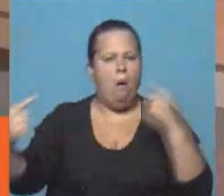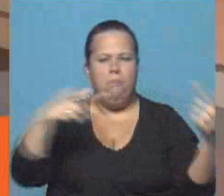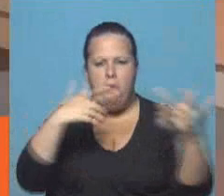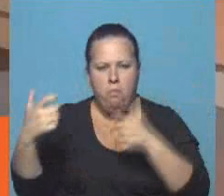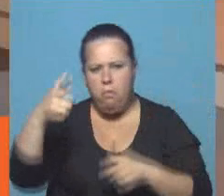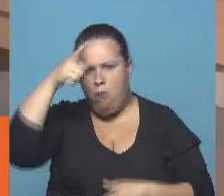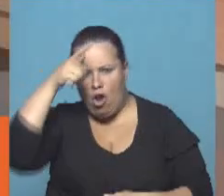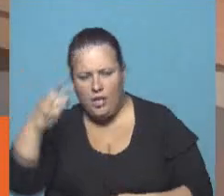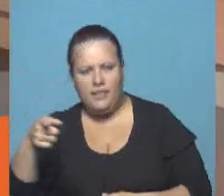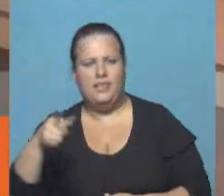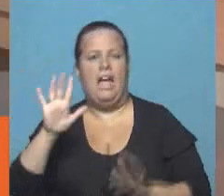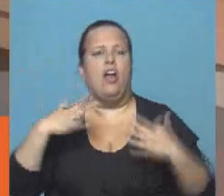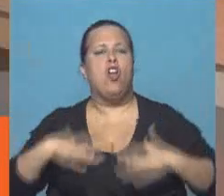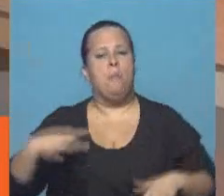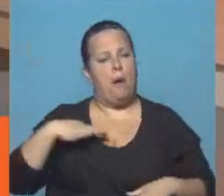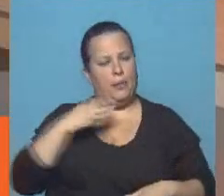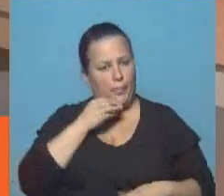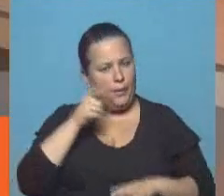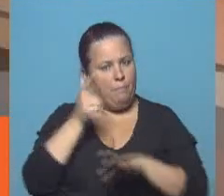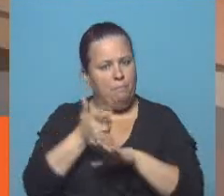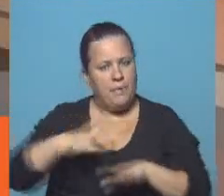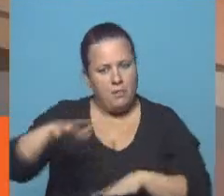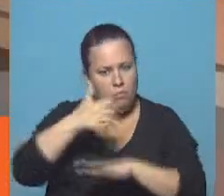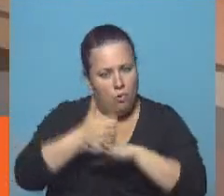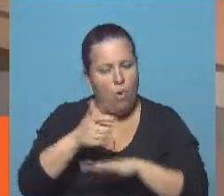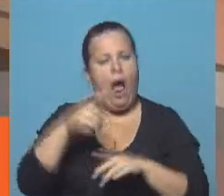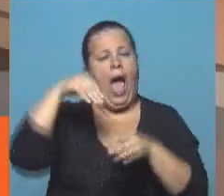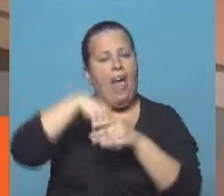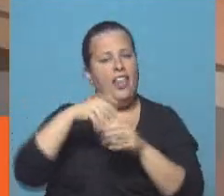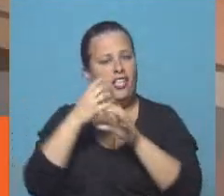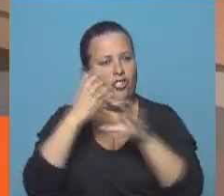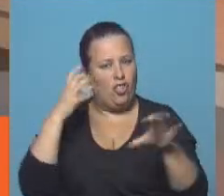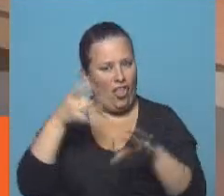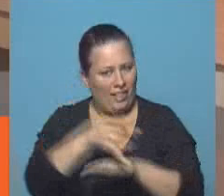con un efectivo que estaba de civil justamente en ese momento, en el interior de ese vagón.